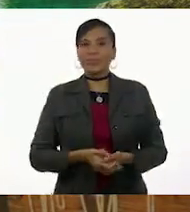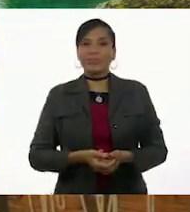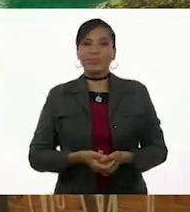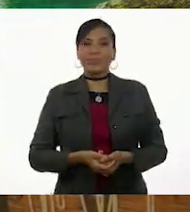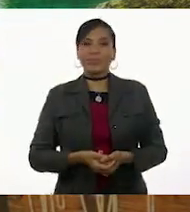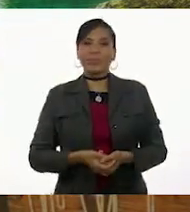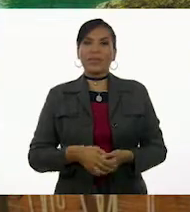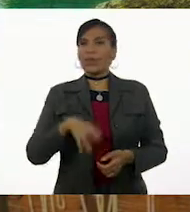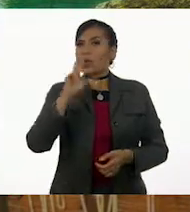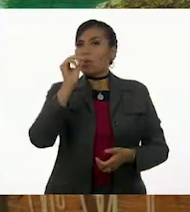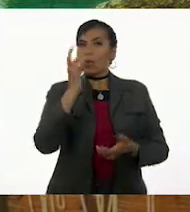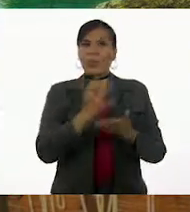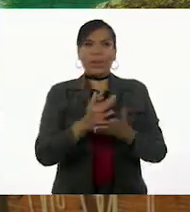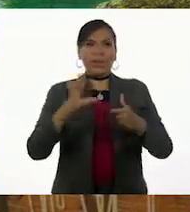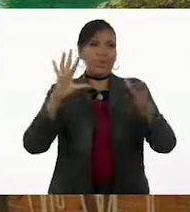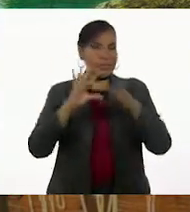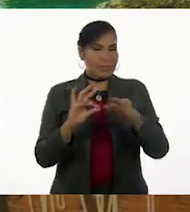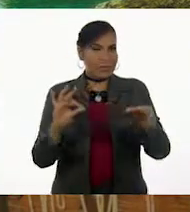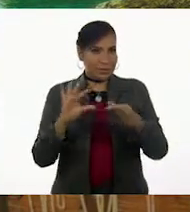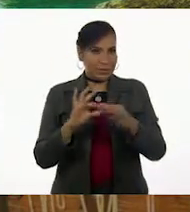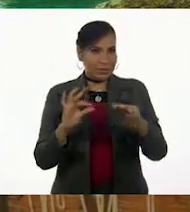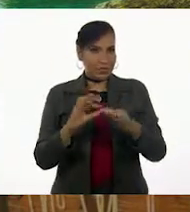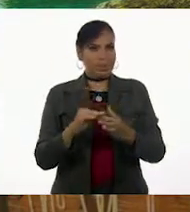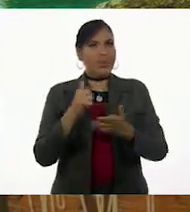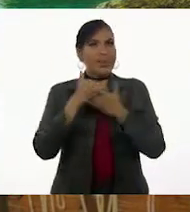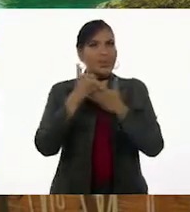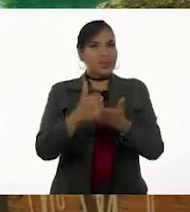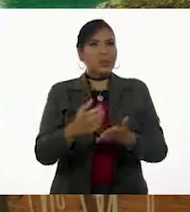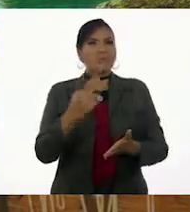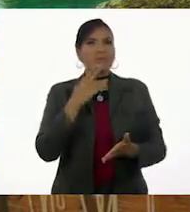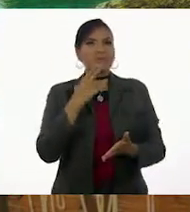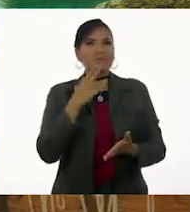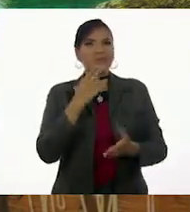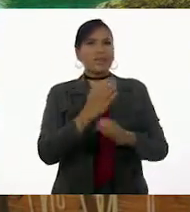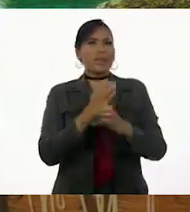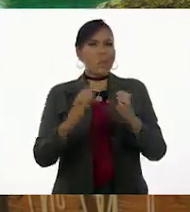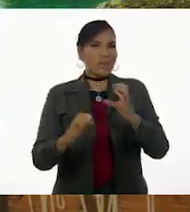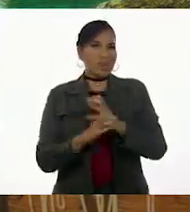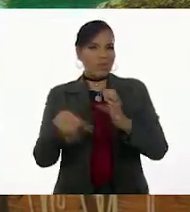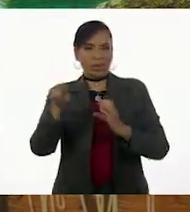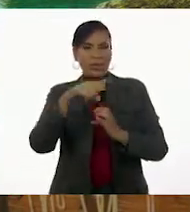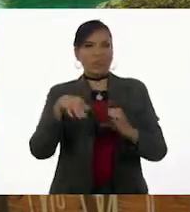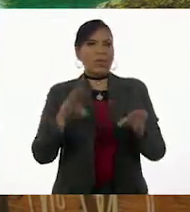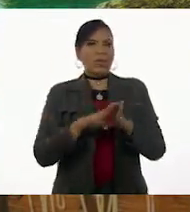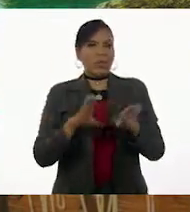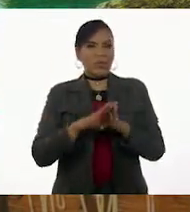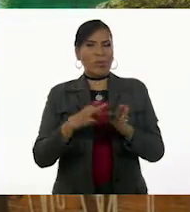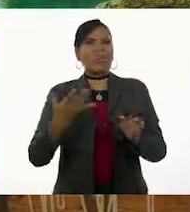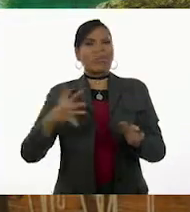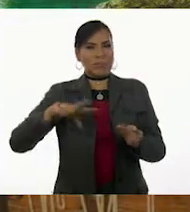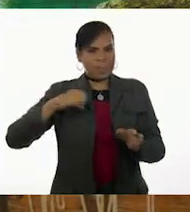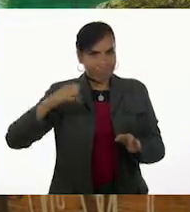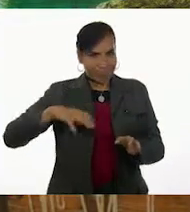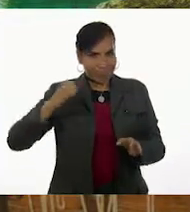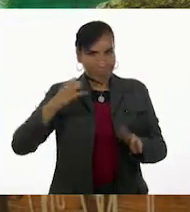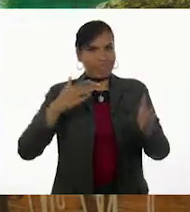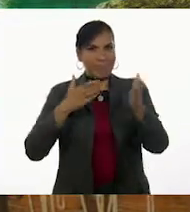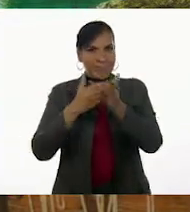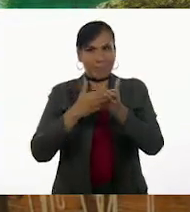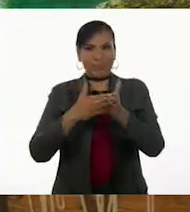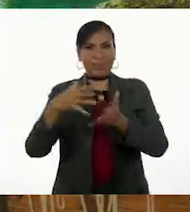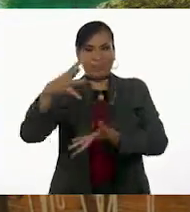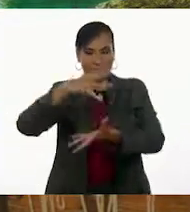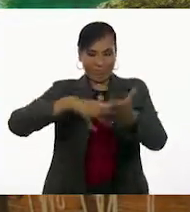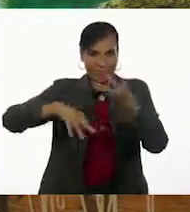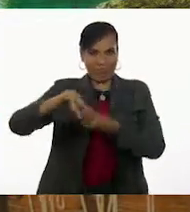Y no nada más les explican. Les ayudan a utilizar herramientas como la perseverancia, la